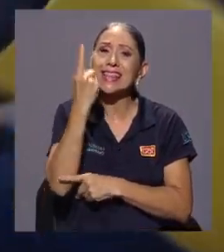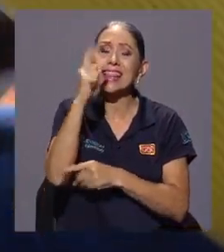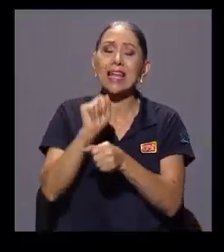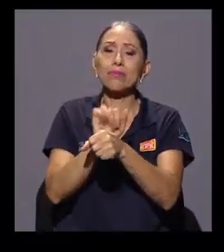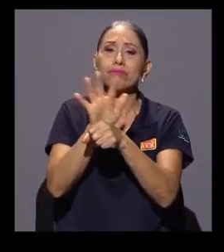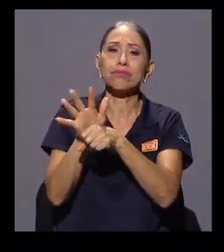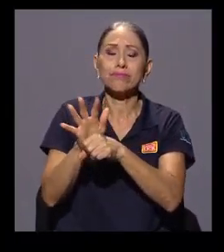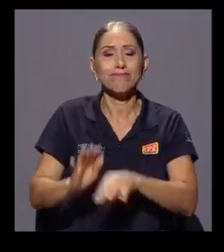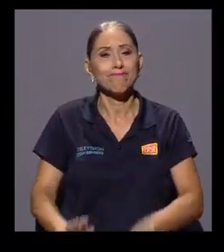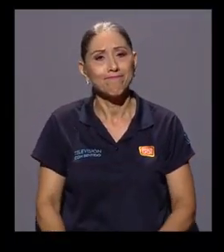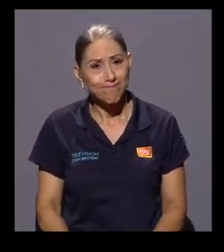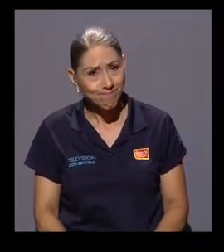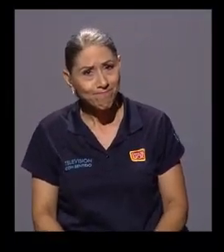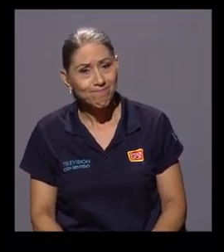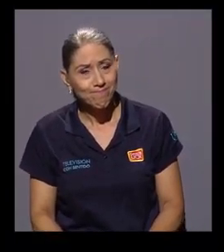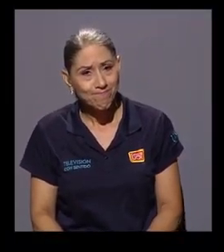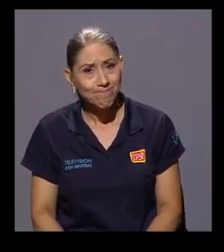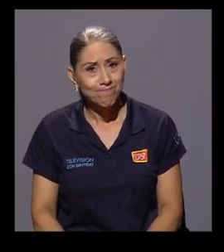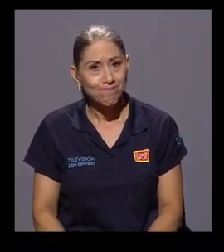entender.